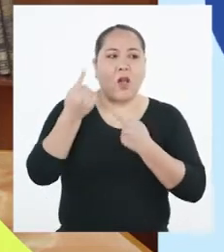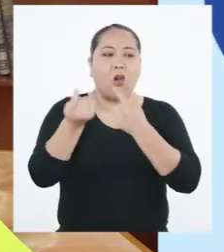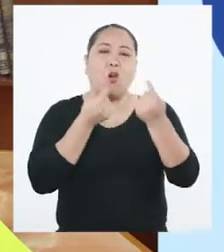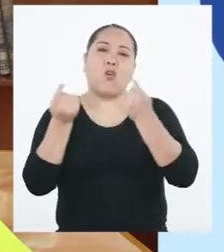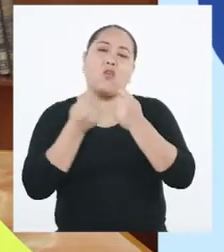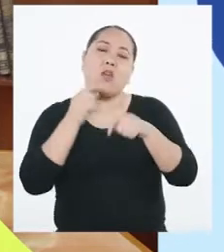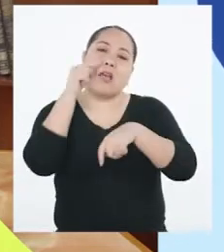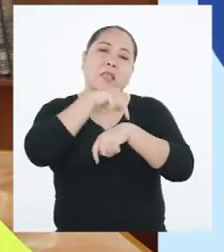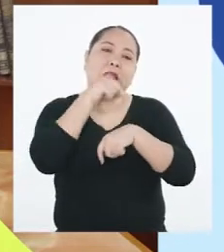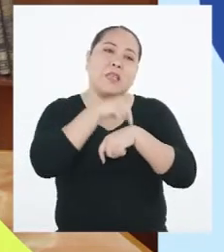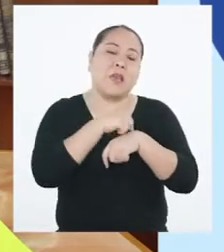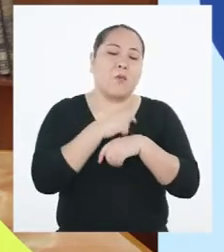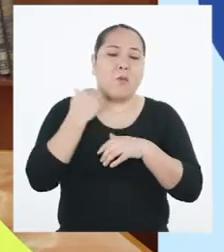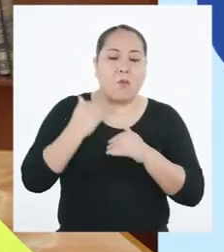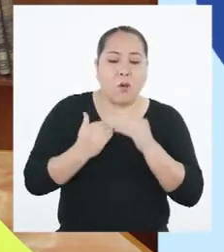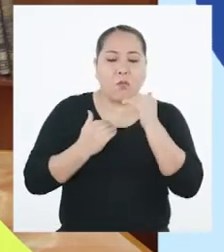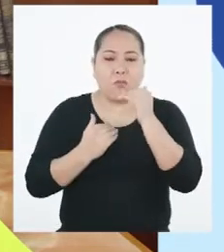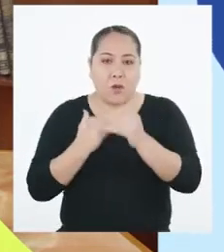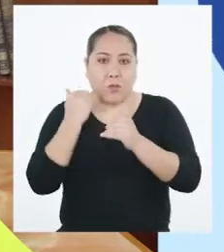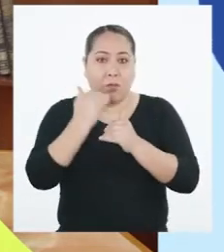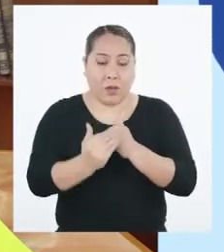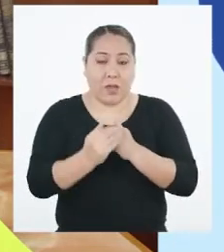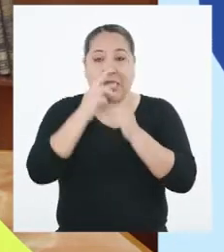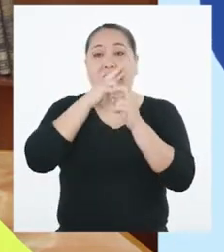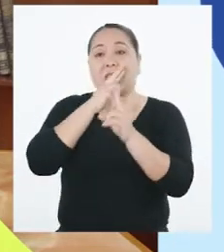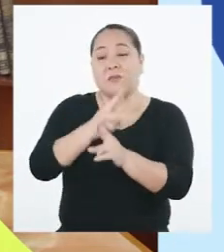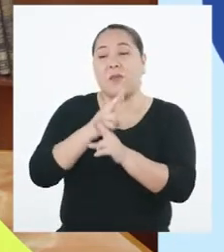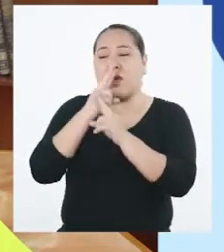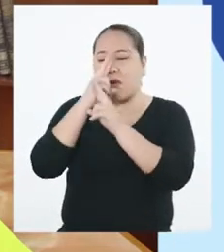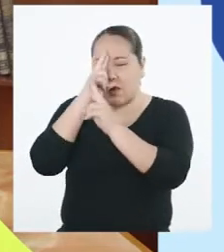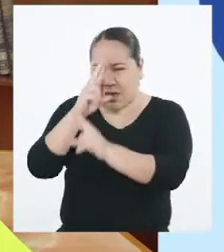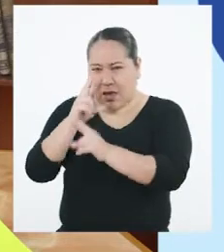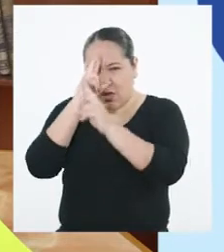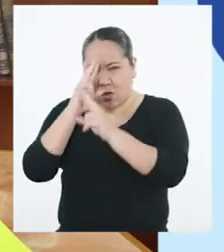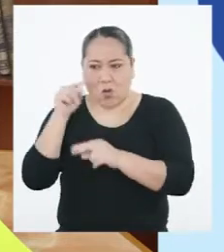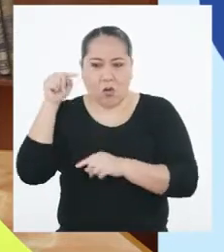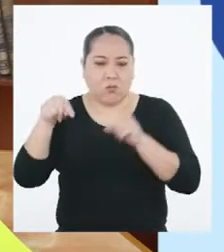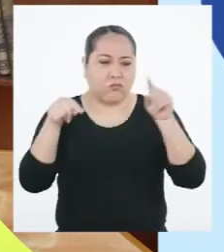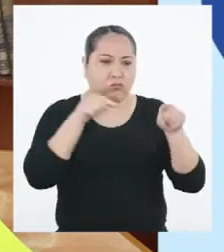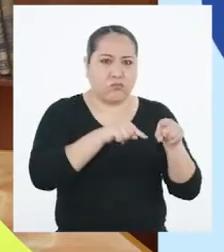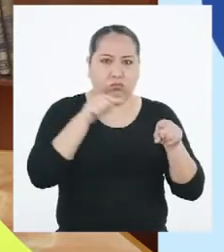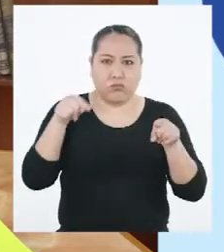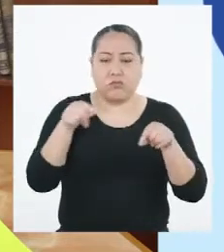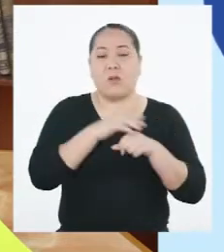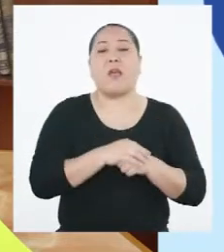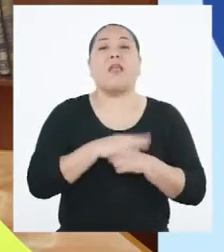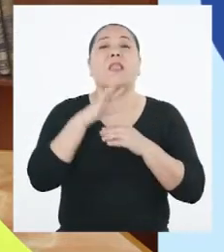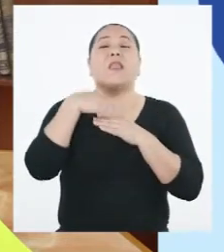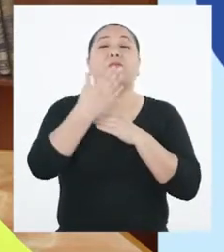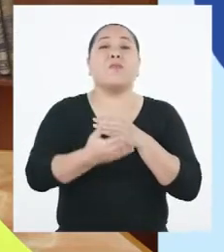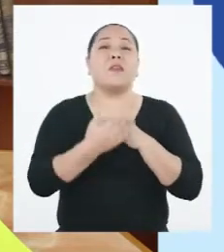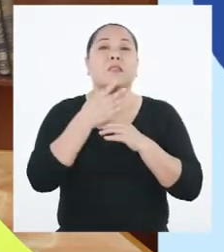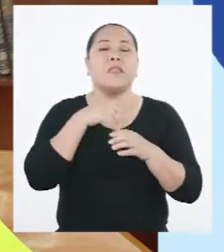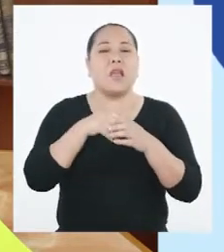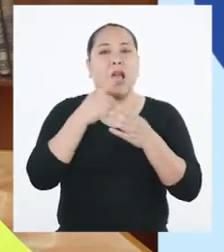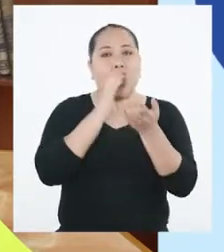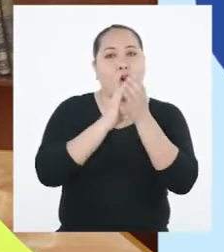moderará los tiempos, las pausas y el respeto por la palabra del otro. Muy importante. Después viene el desarrollo del conversatorio,